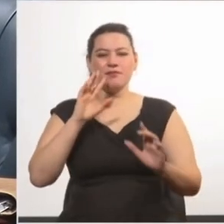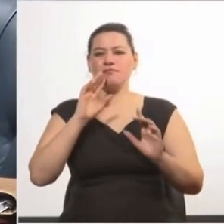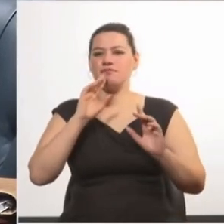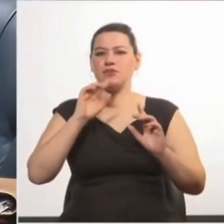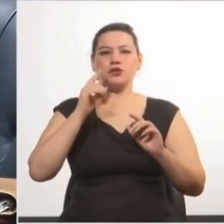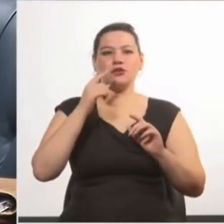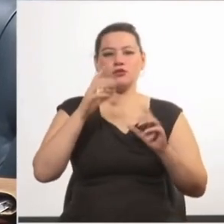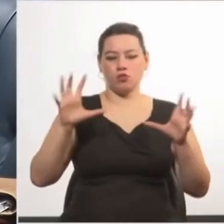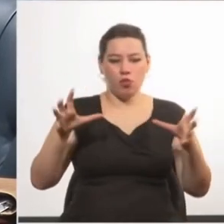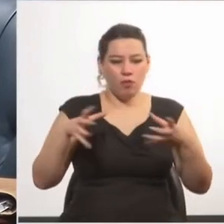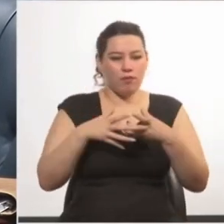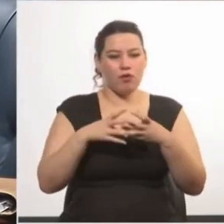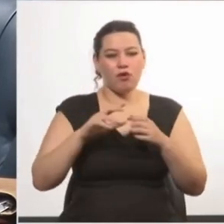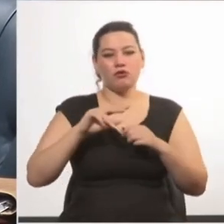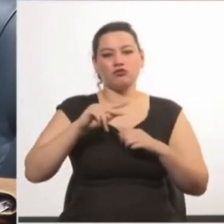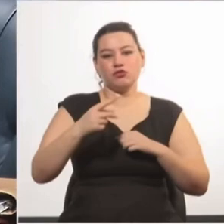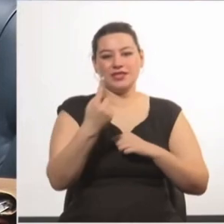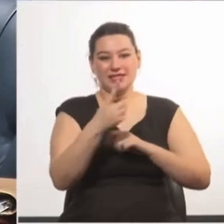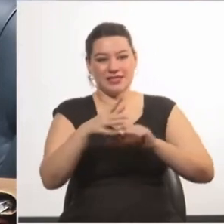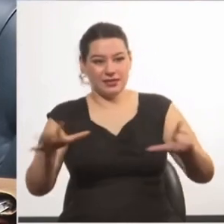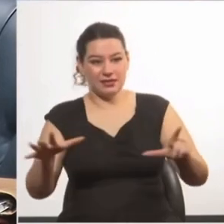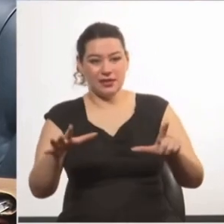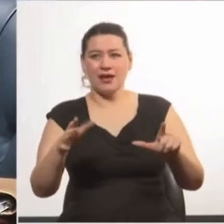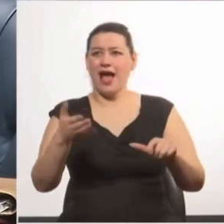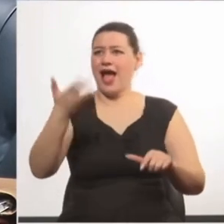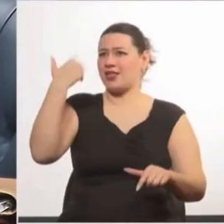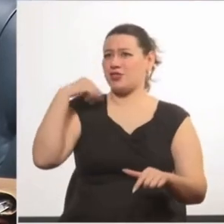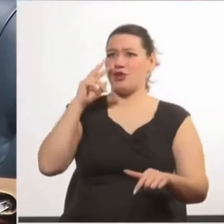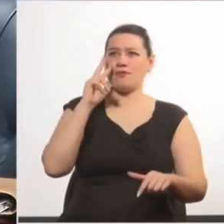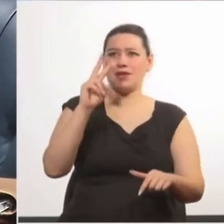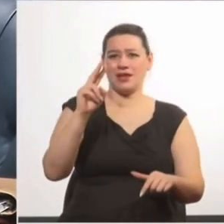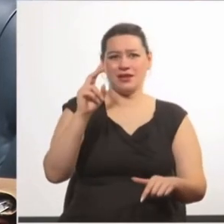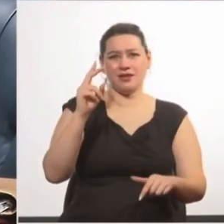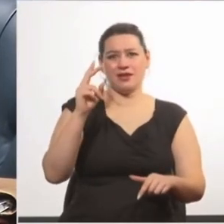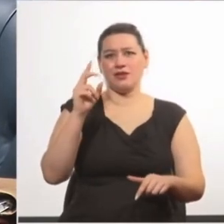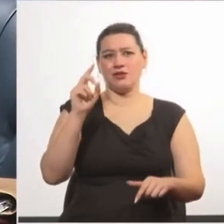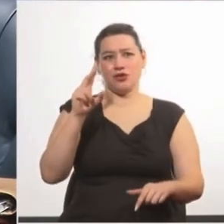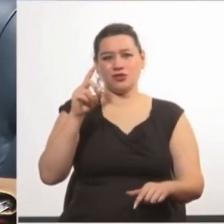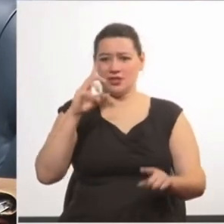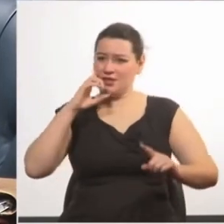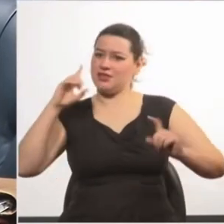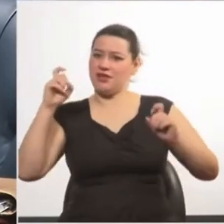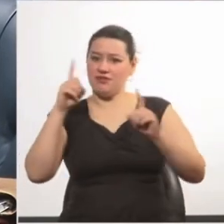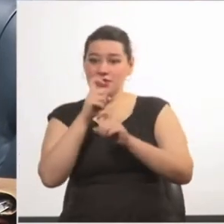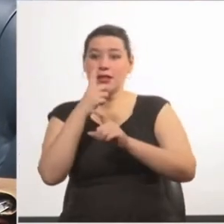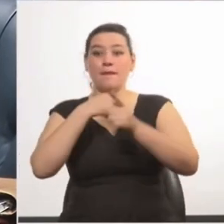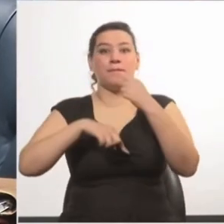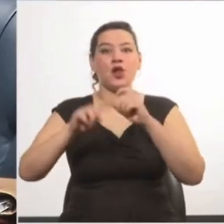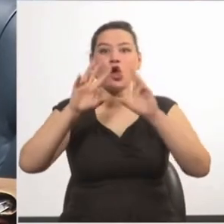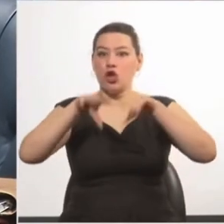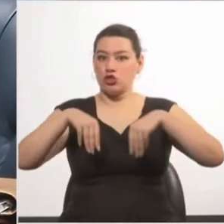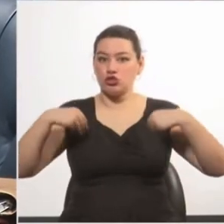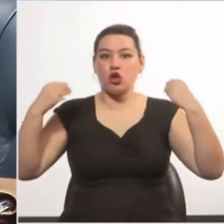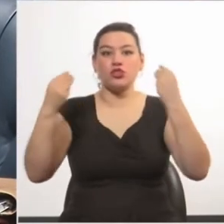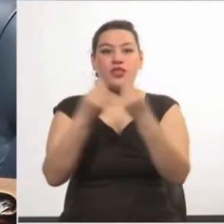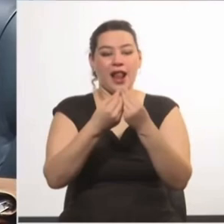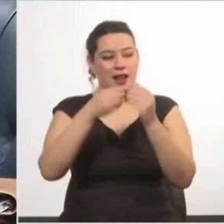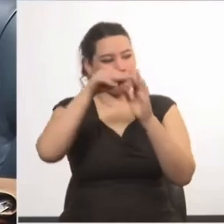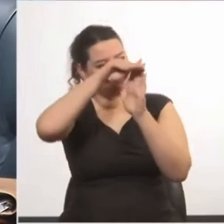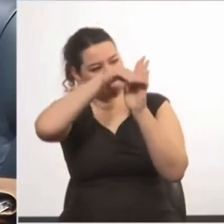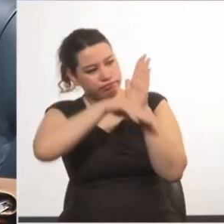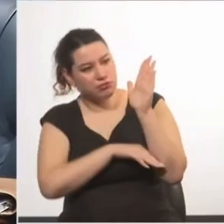Y el camino a aquel 2012 no fue sencillo, pero el Uruguay llegó a estar entre las 16 mejores elecciones del mundo